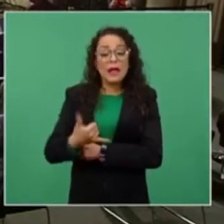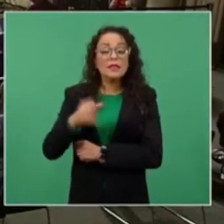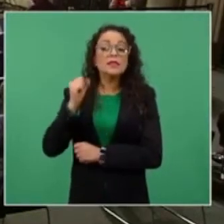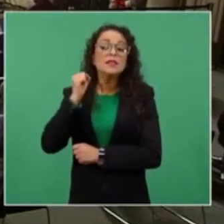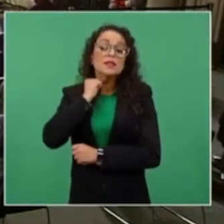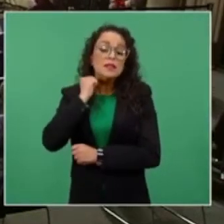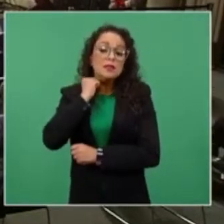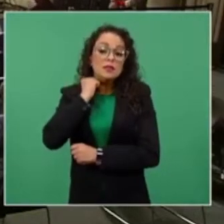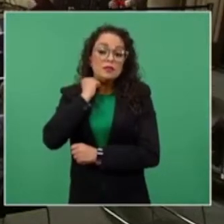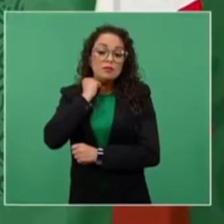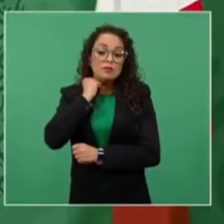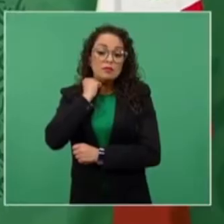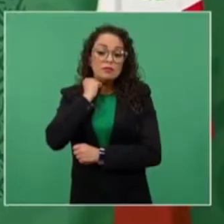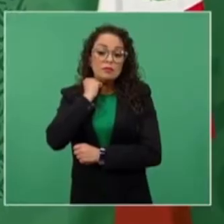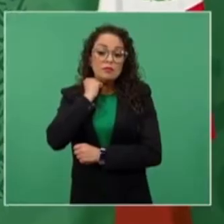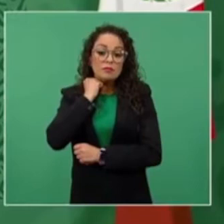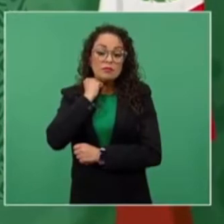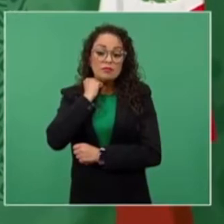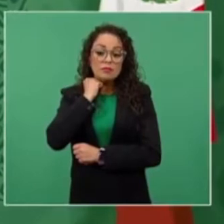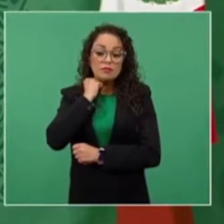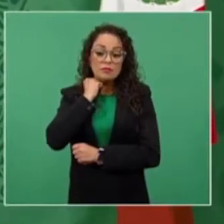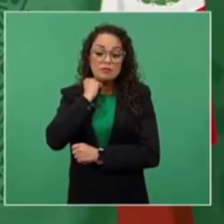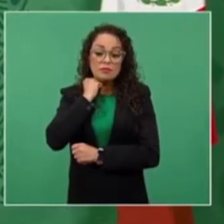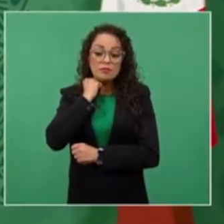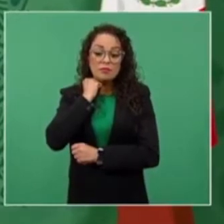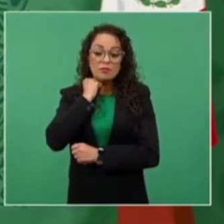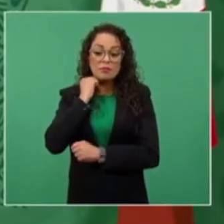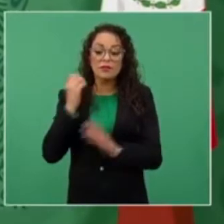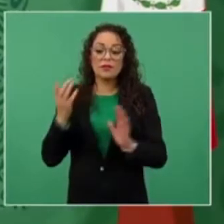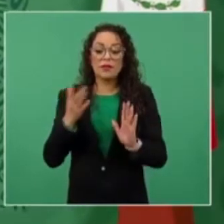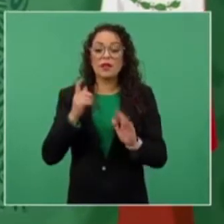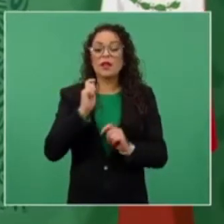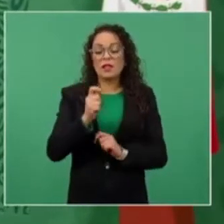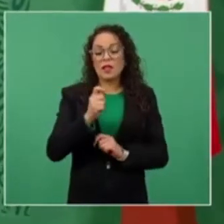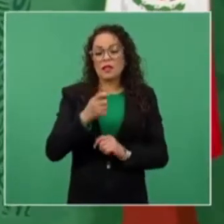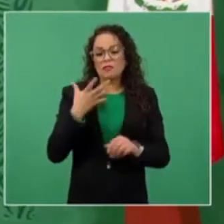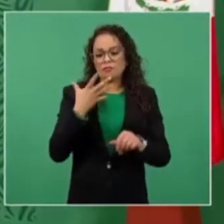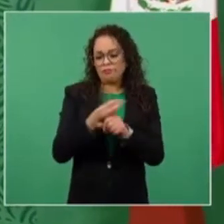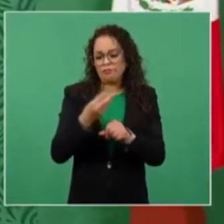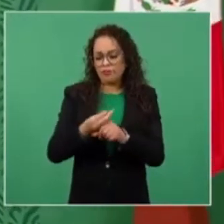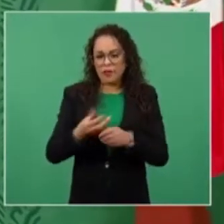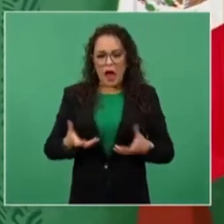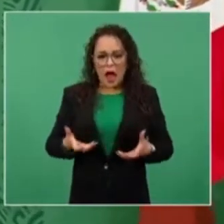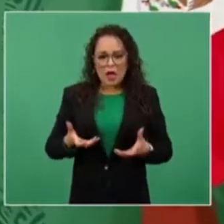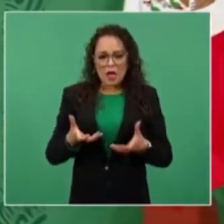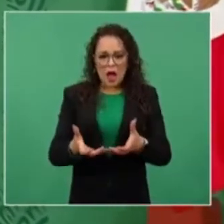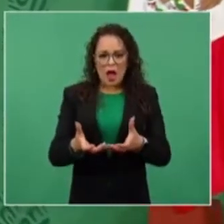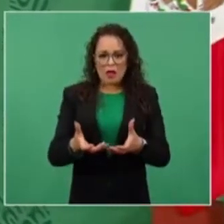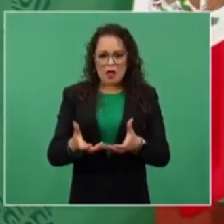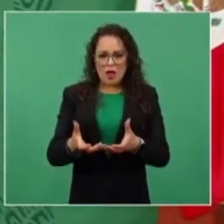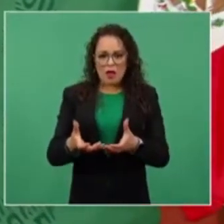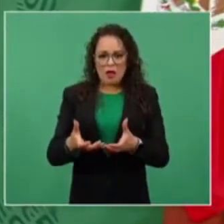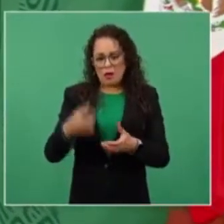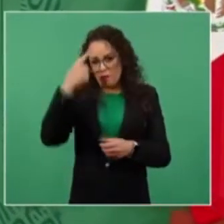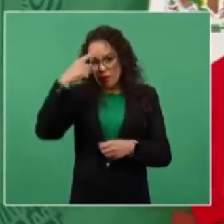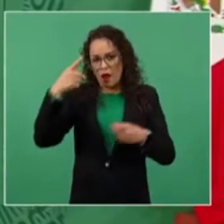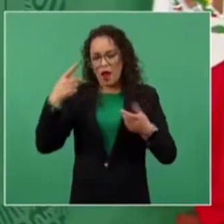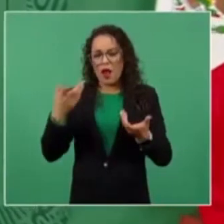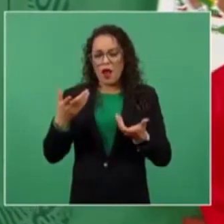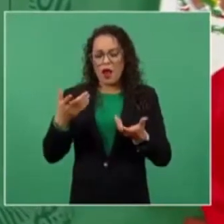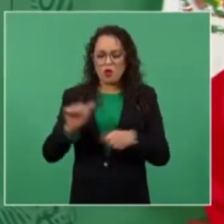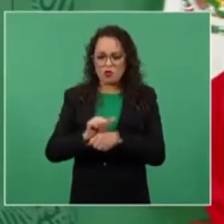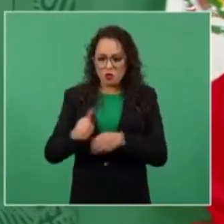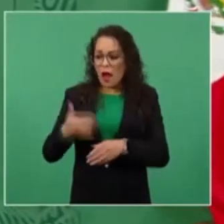Lo de la construcción de calles y banquetas, no sé si lo notaron algunos